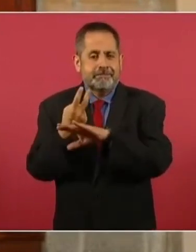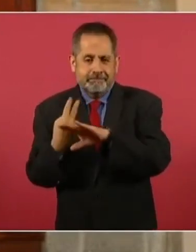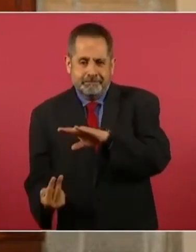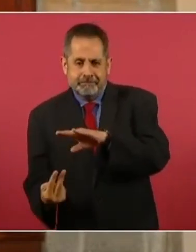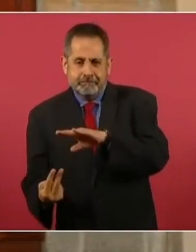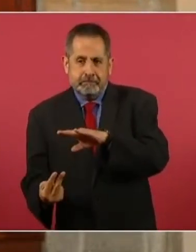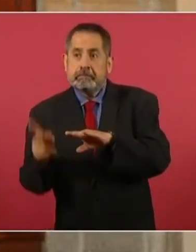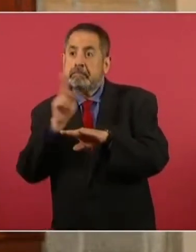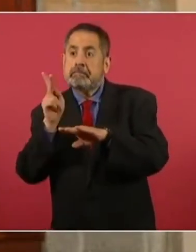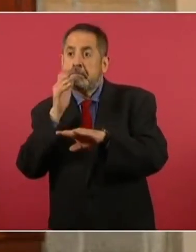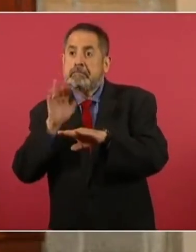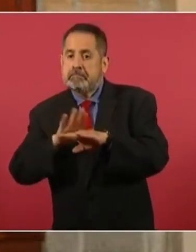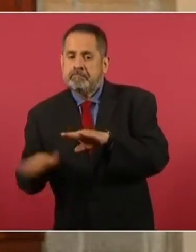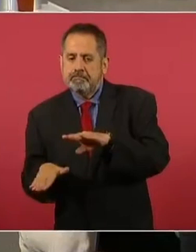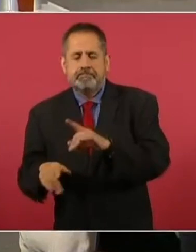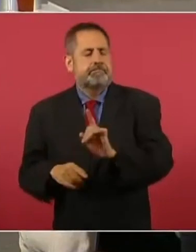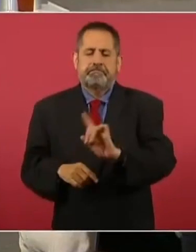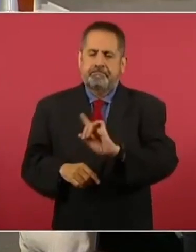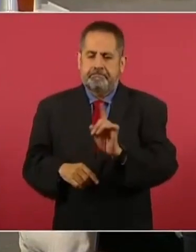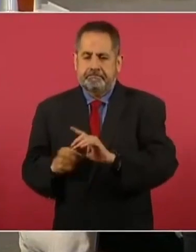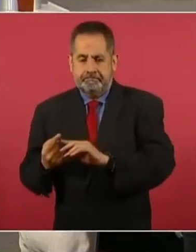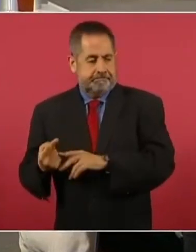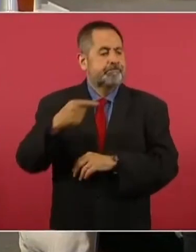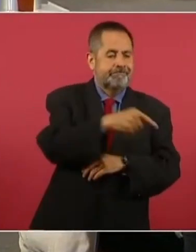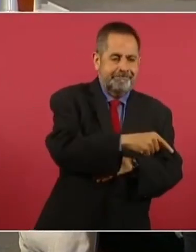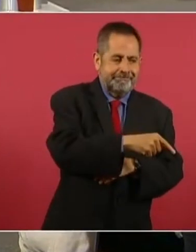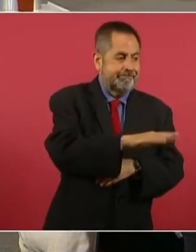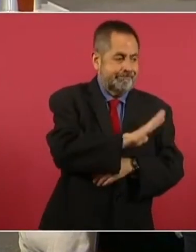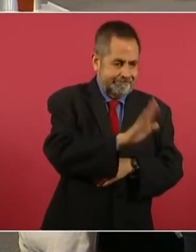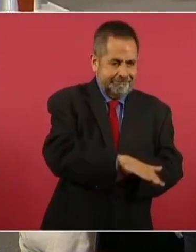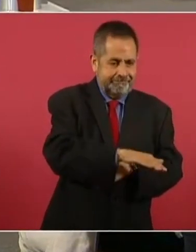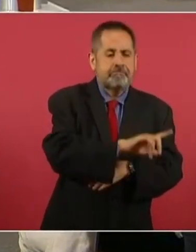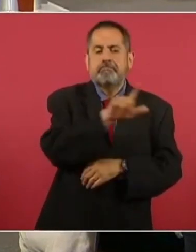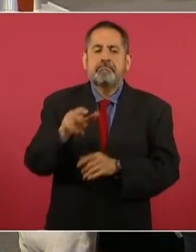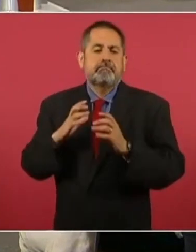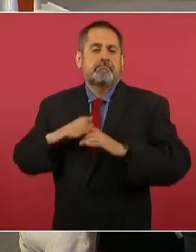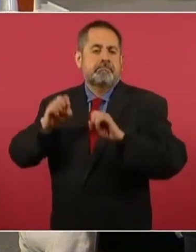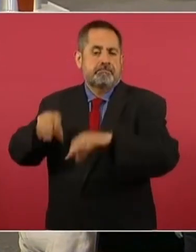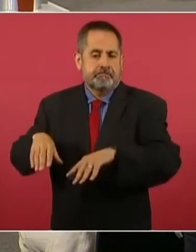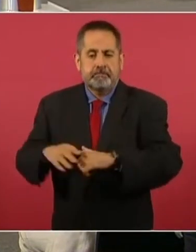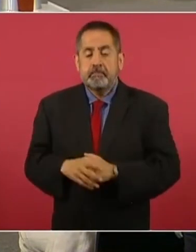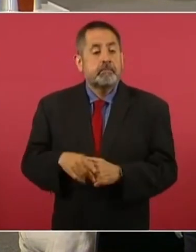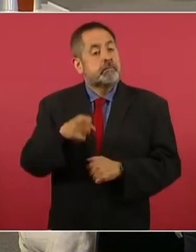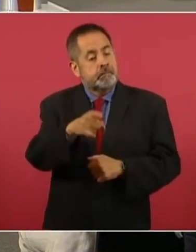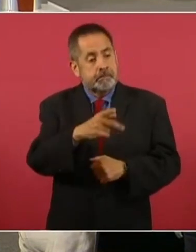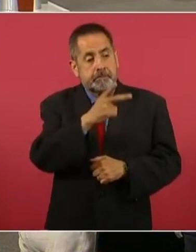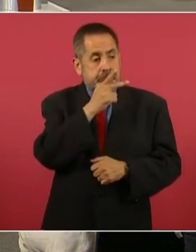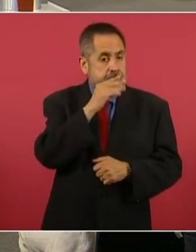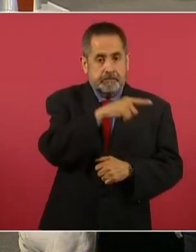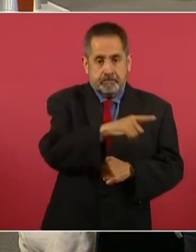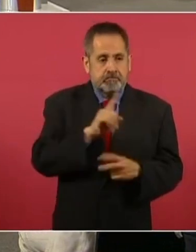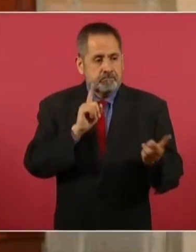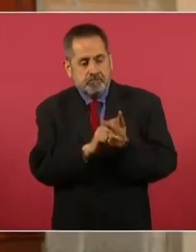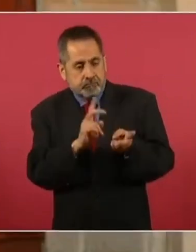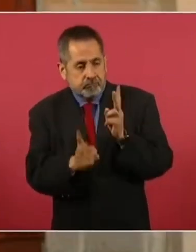por sumersión es decir ahogamiento tuvimos la reunión previa con los padres de Devani después se informó